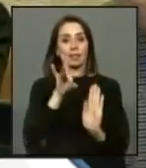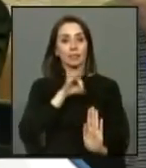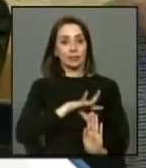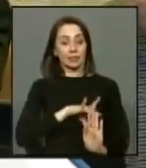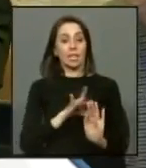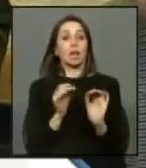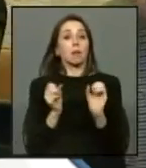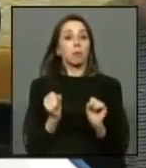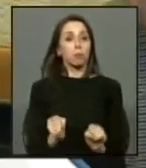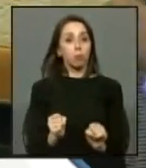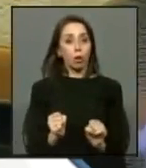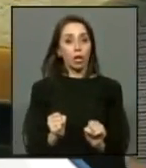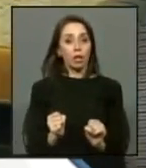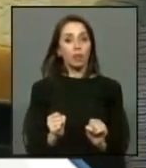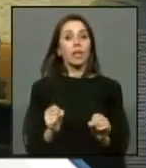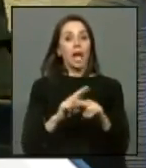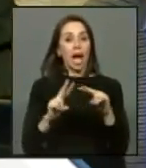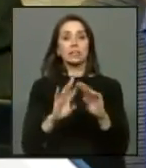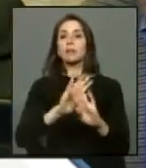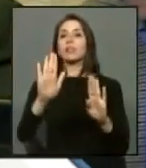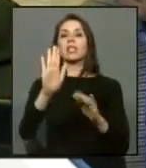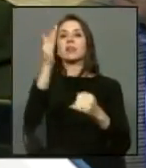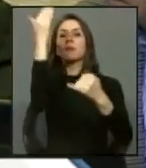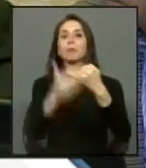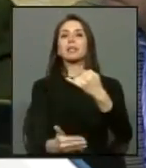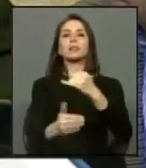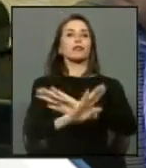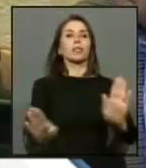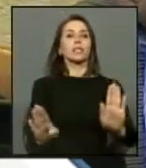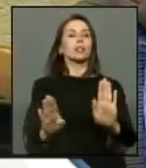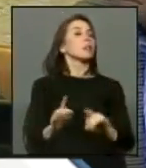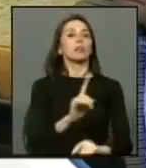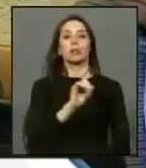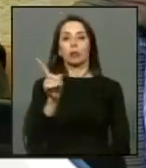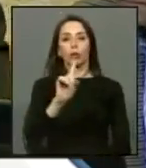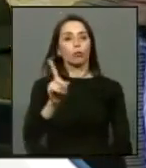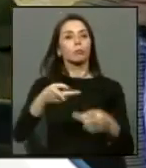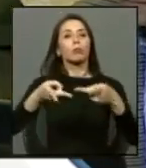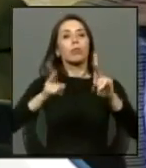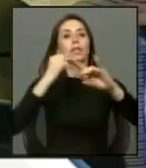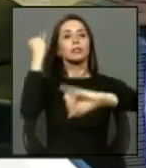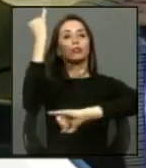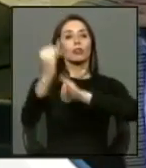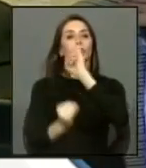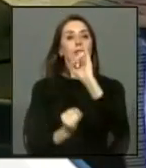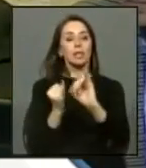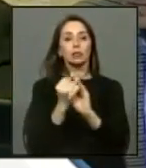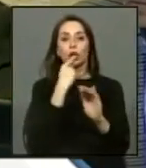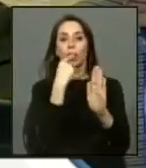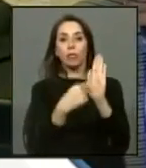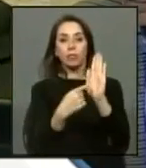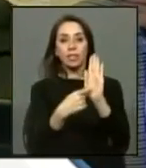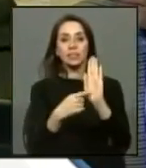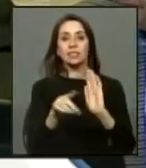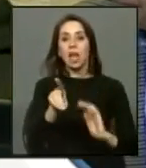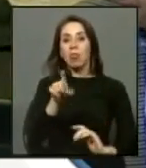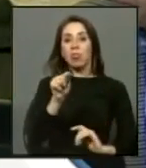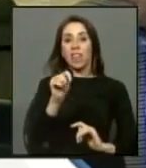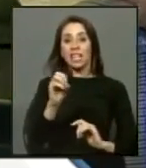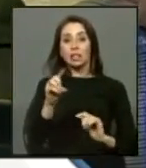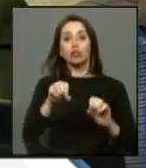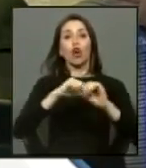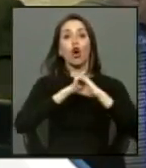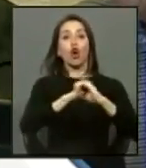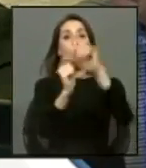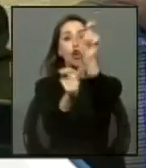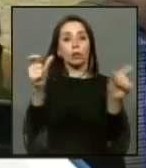pudiera hacer que prescriban no prescribirán porque el derecho internacional señala que los delitos de lesa humanidad